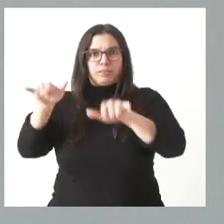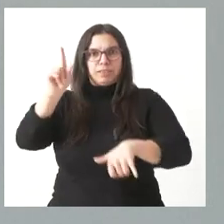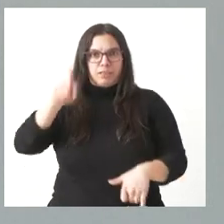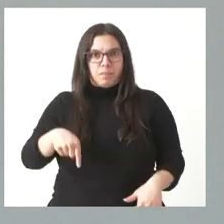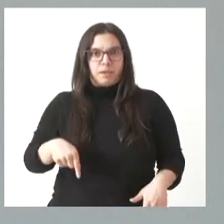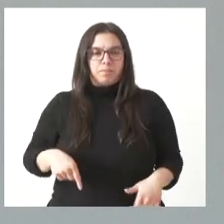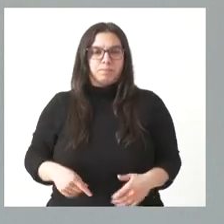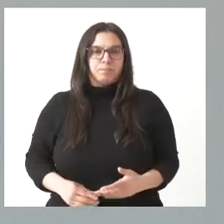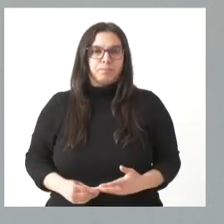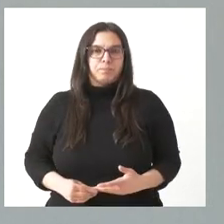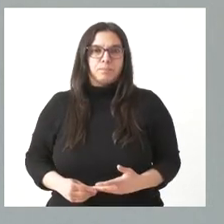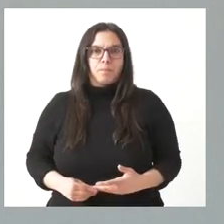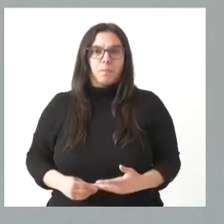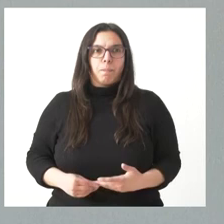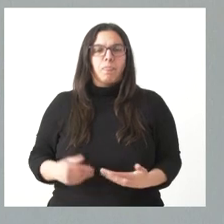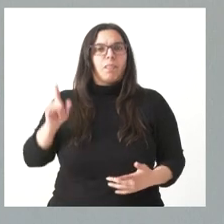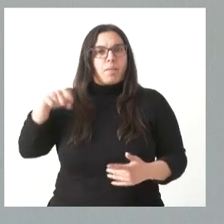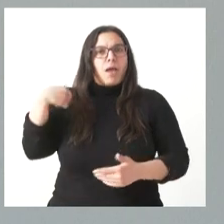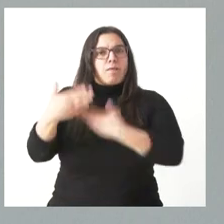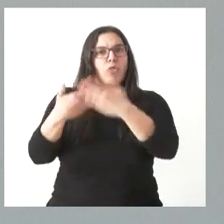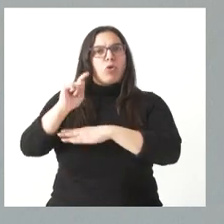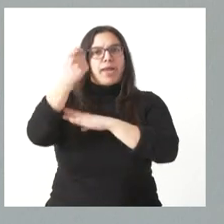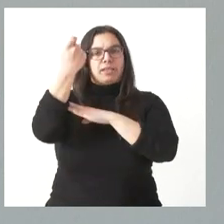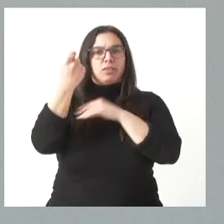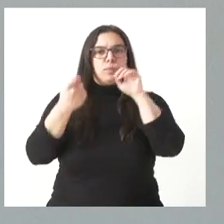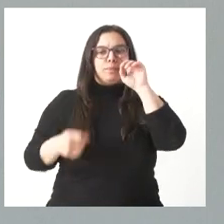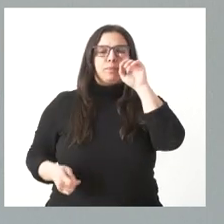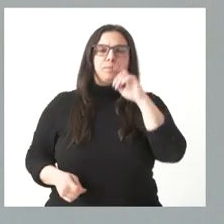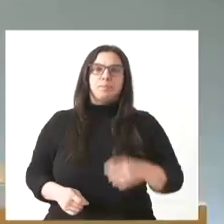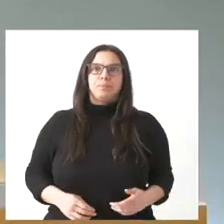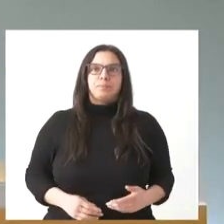se avanzó con éxito en los términos que estaba previsto.